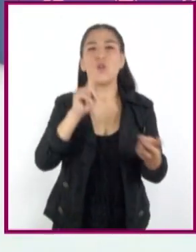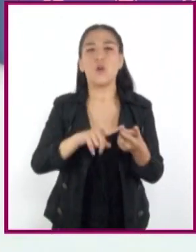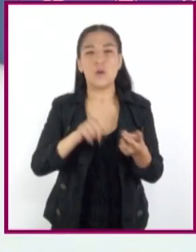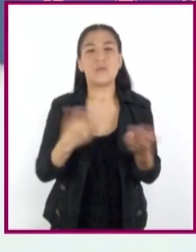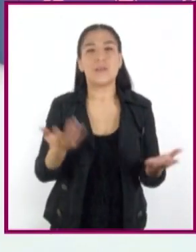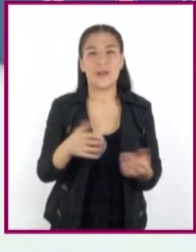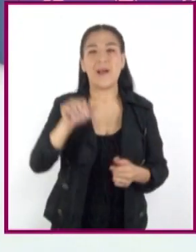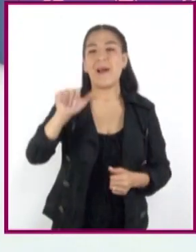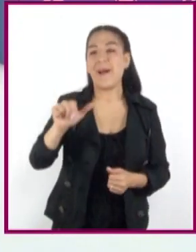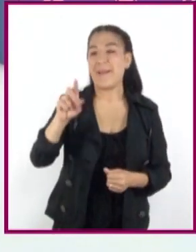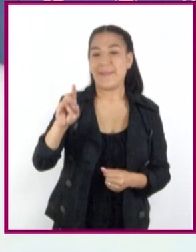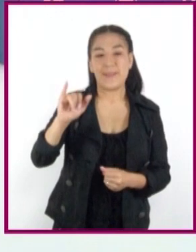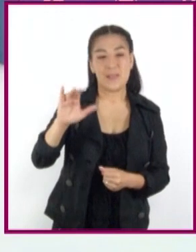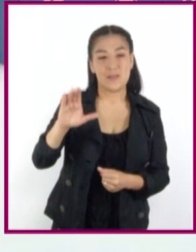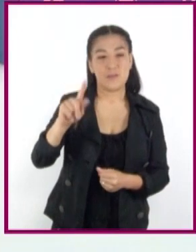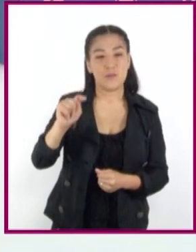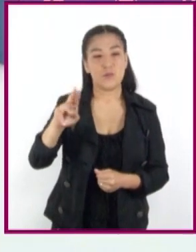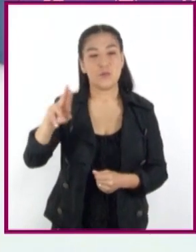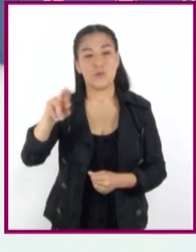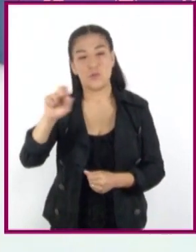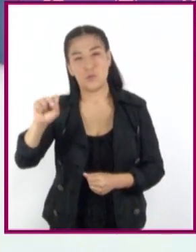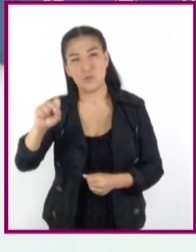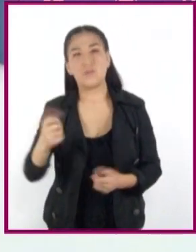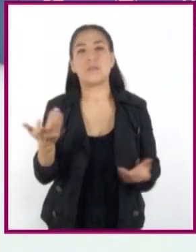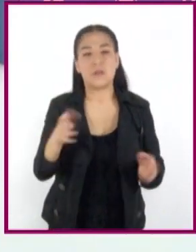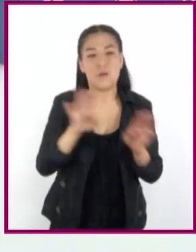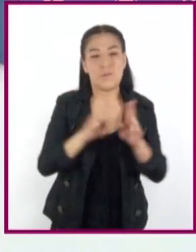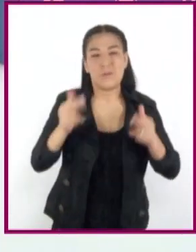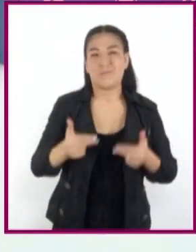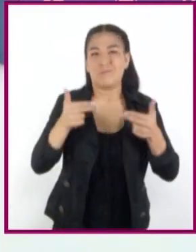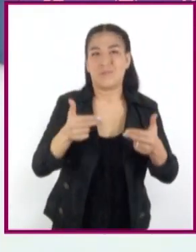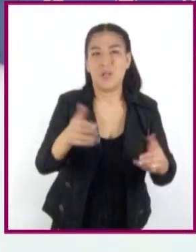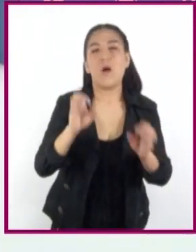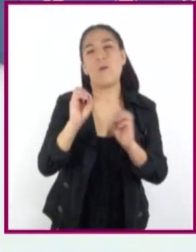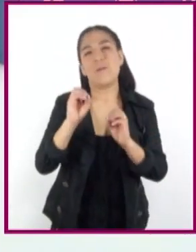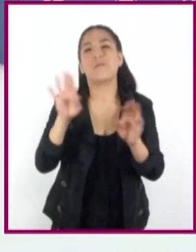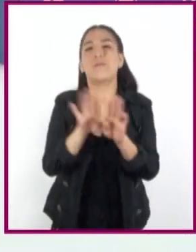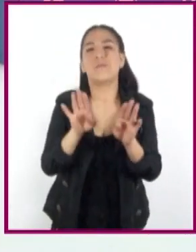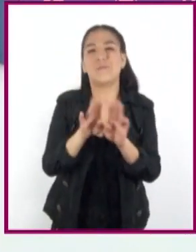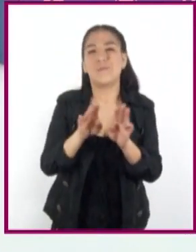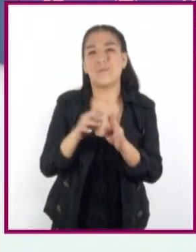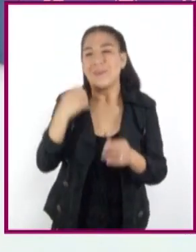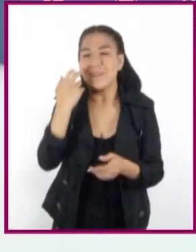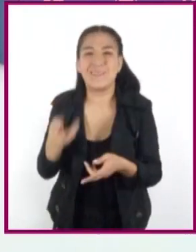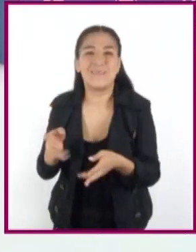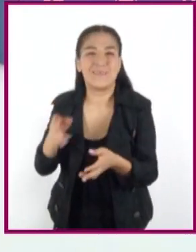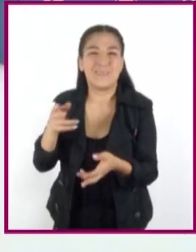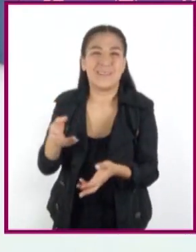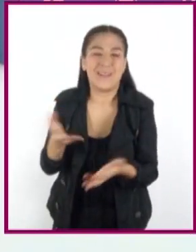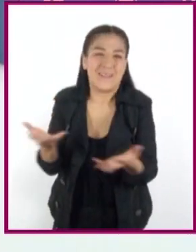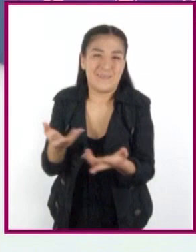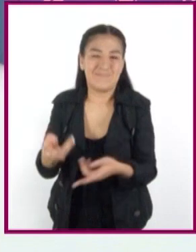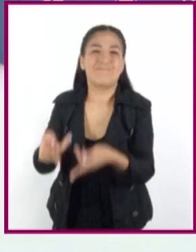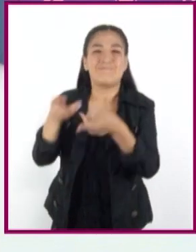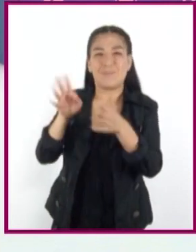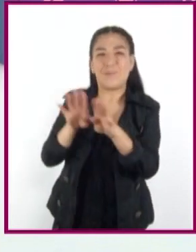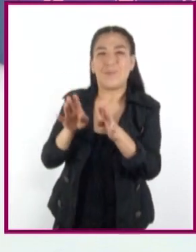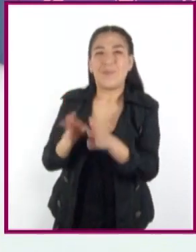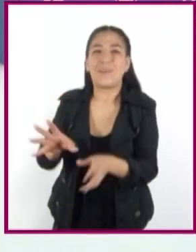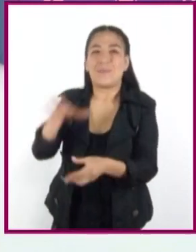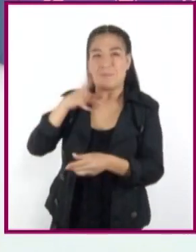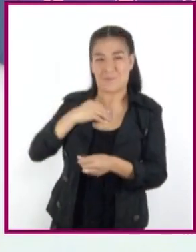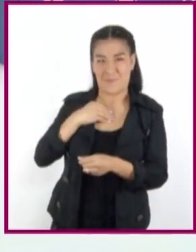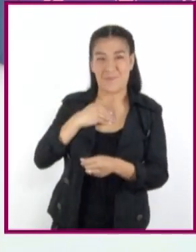latín adictus, que quiere decir adjudicado o heredado. Después de una guerra, los antiguos romanos hacían una